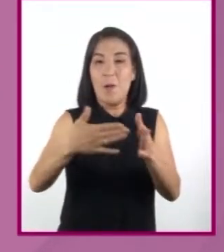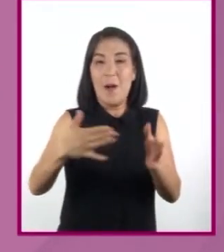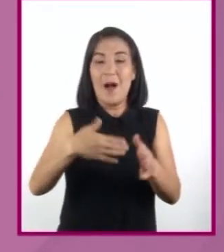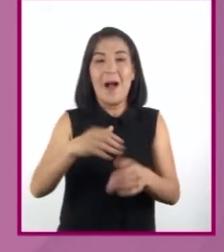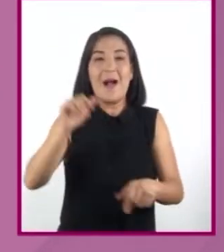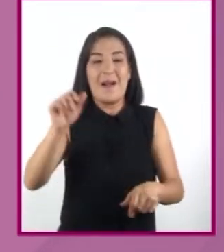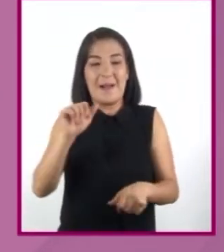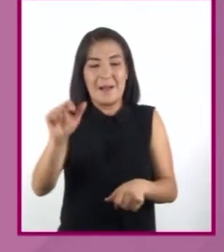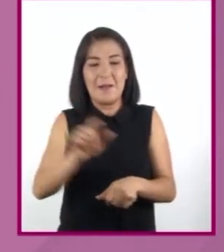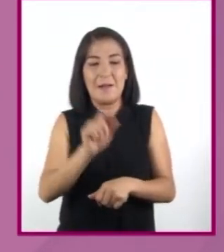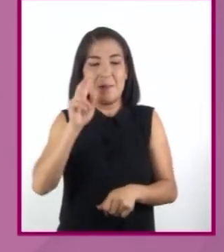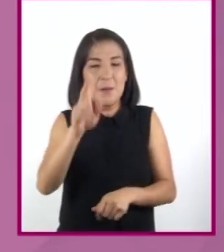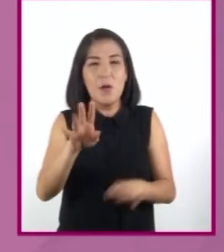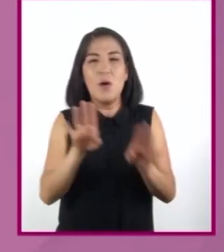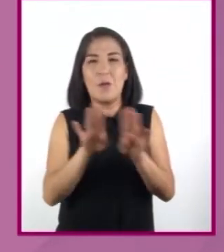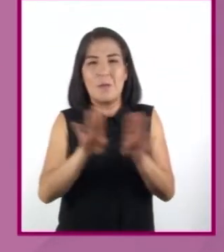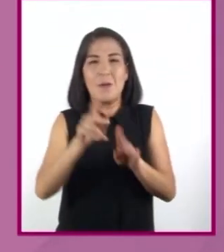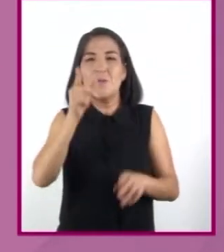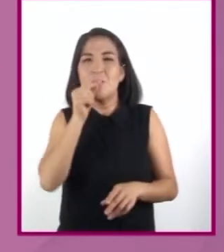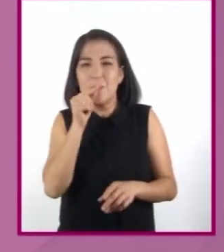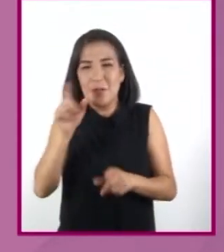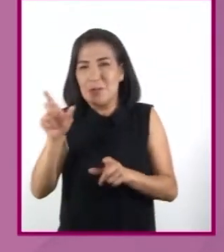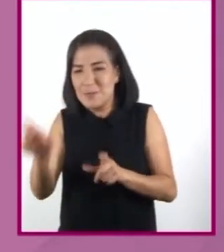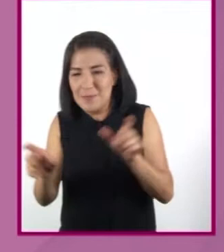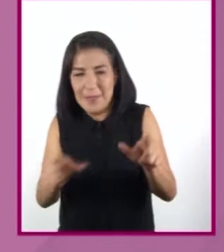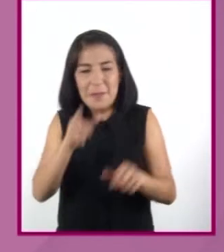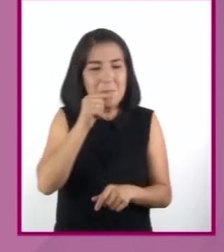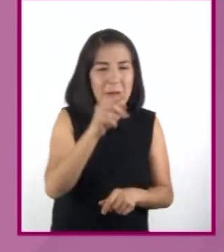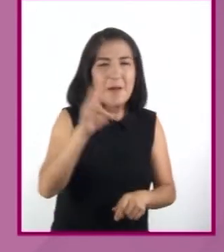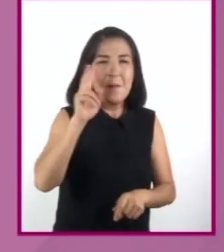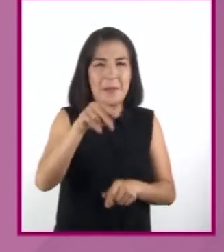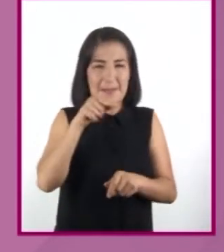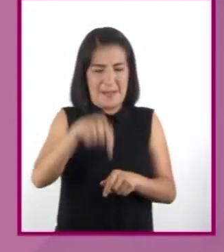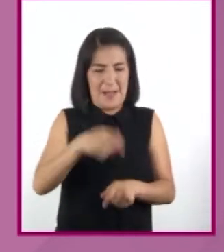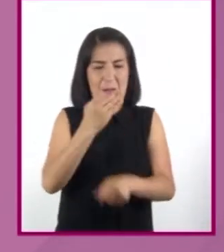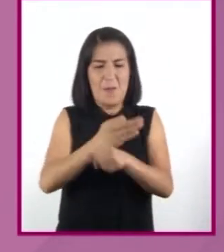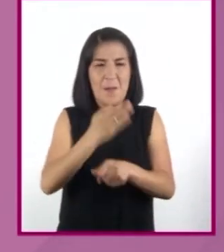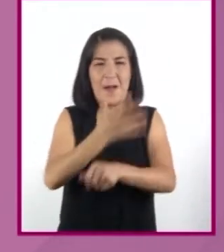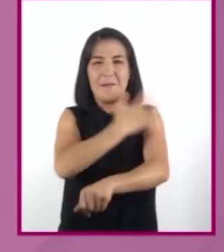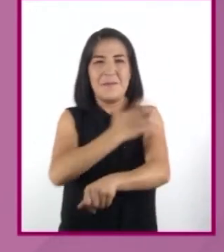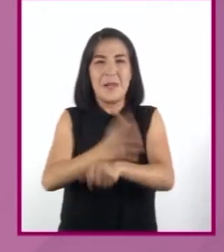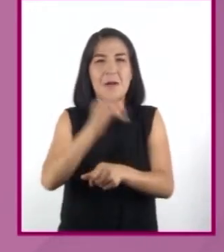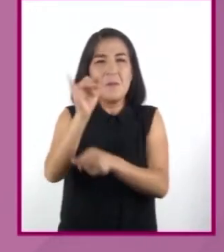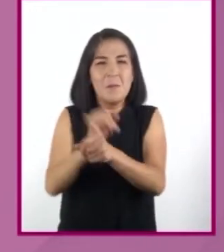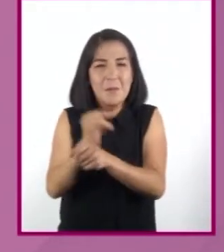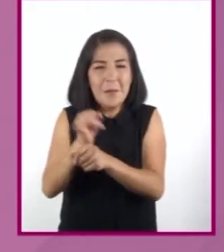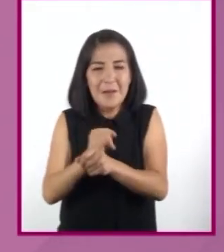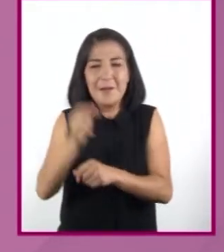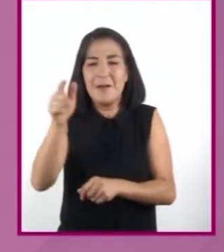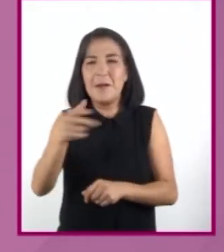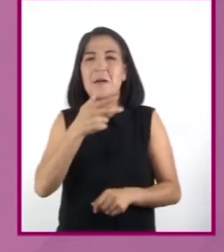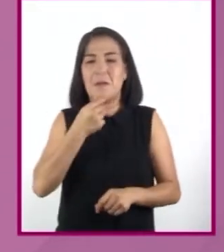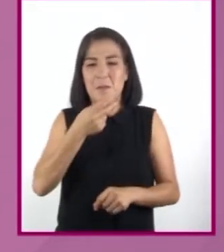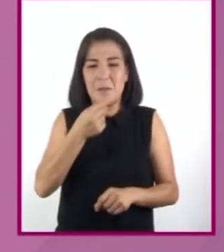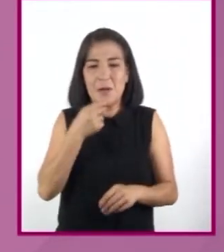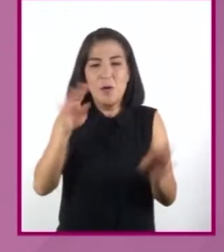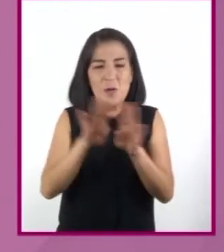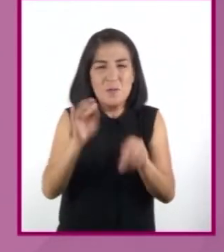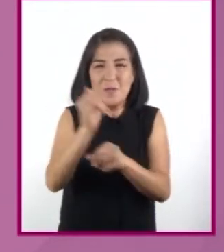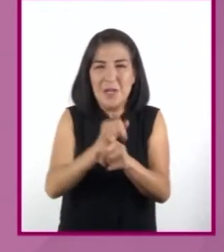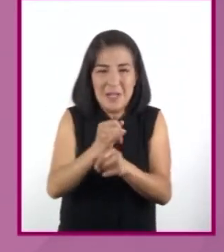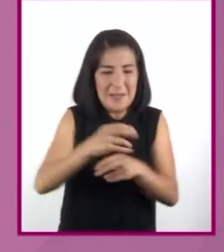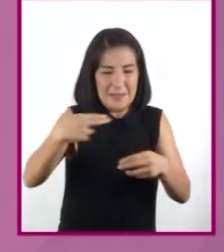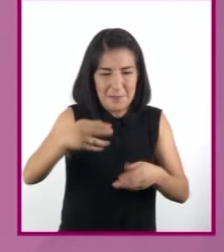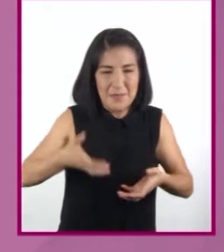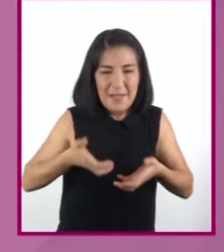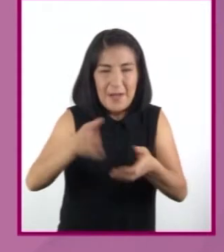Musas, hoy hablaremos de los cuentos policíacos. Nos acompañan el investigador Auguste Diupa, personaje de los crímenes de la calle